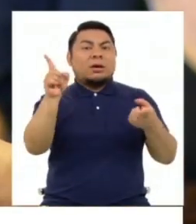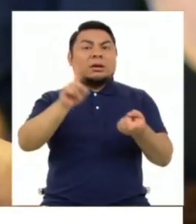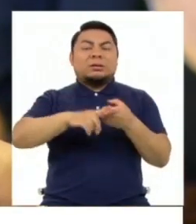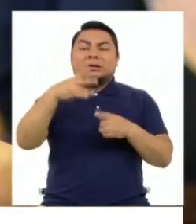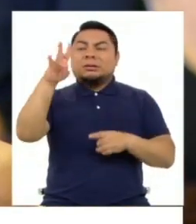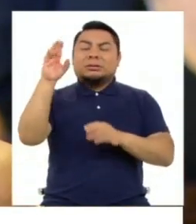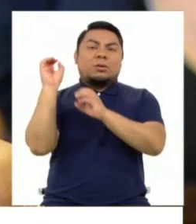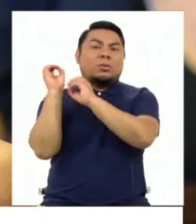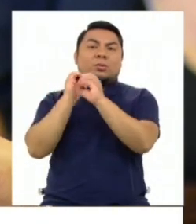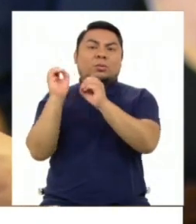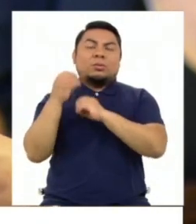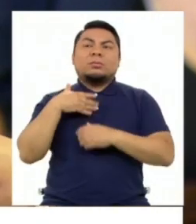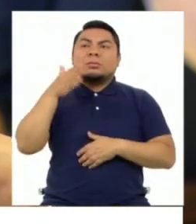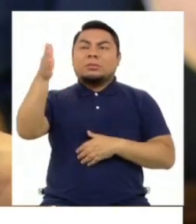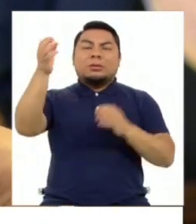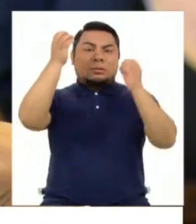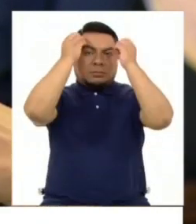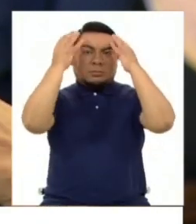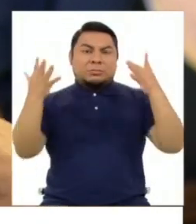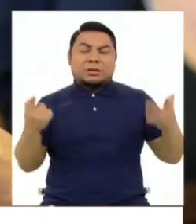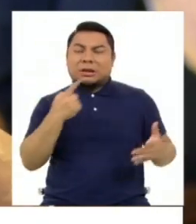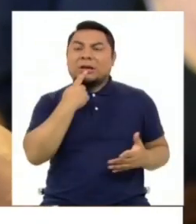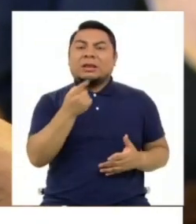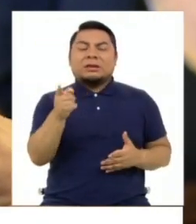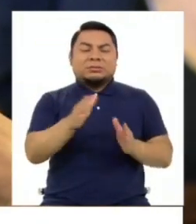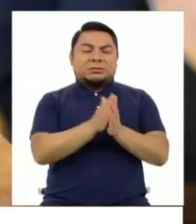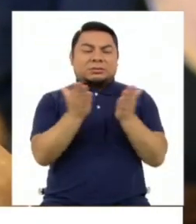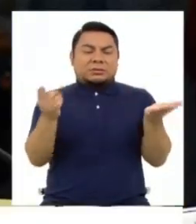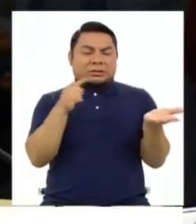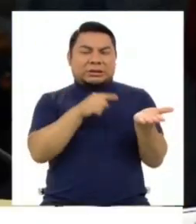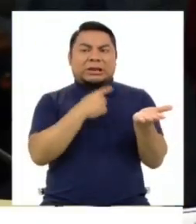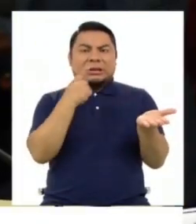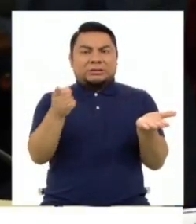17 de octubre para asistir a un matrimonio, según informa el Diario del Comercio.